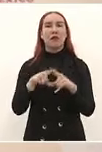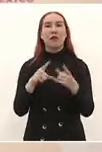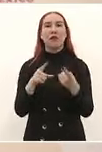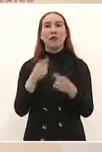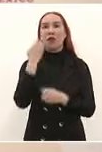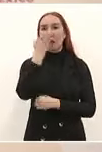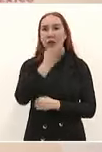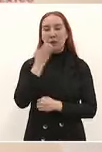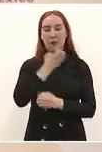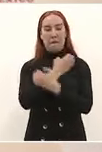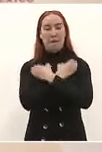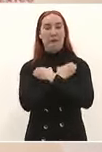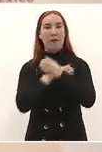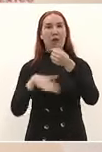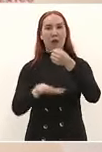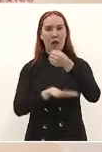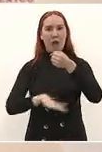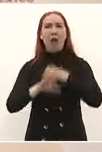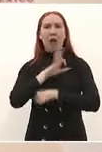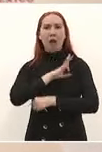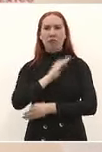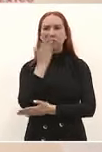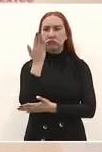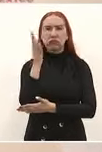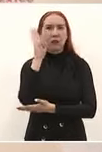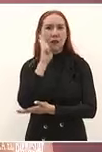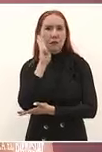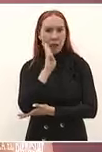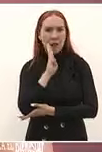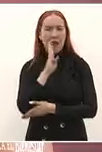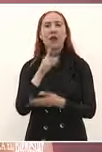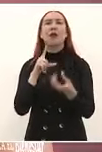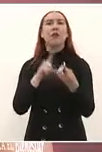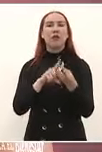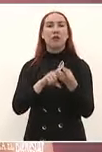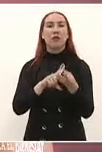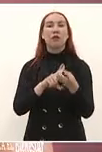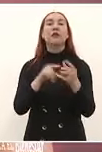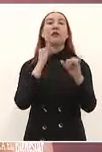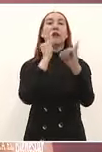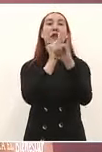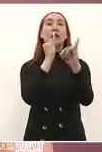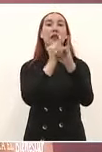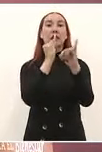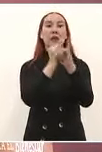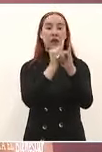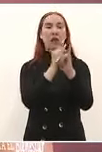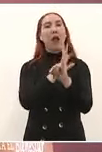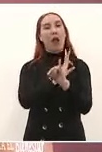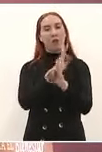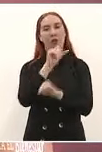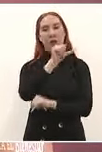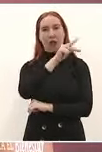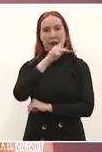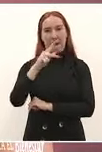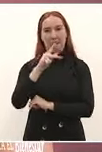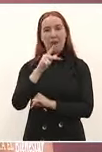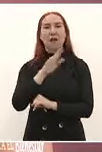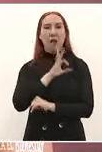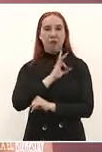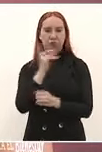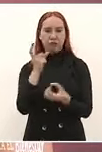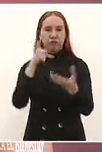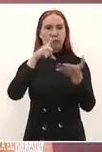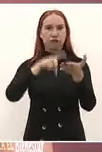pueden solicitar una beca en nuestra página de internet hasta el 31 de enero recordarles que todos los trámites son